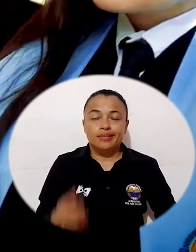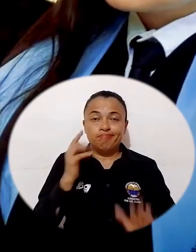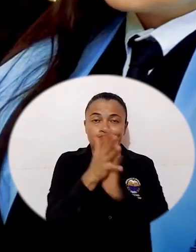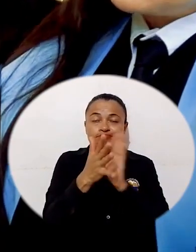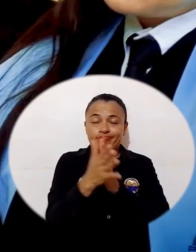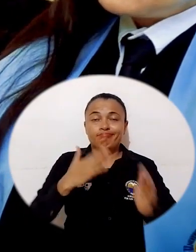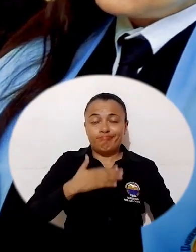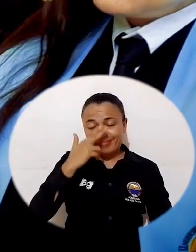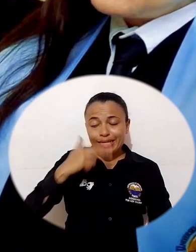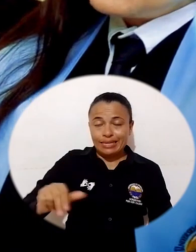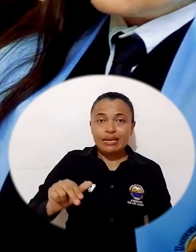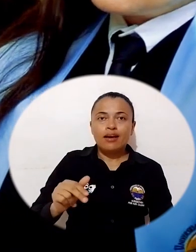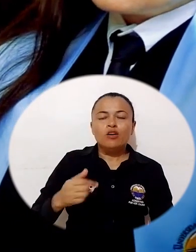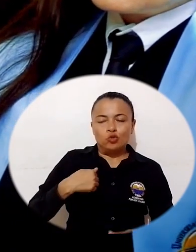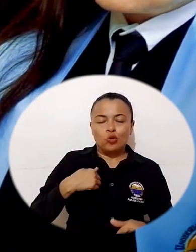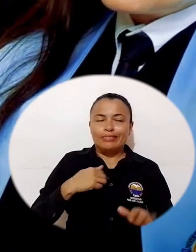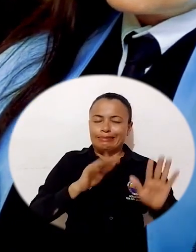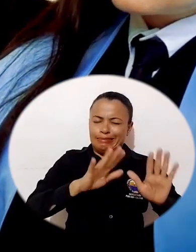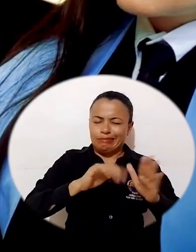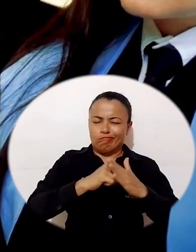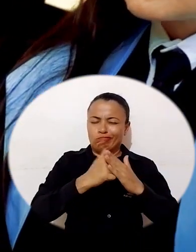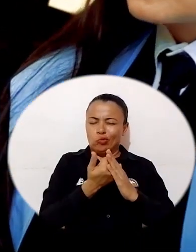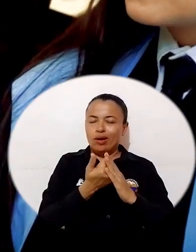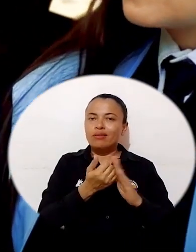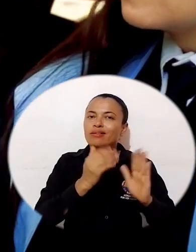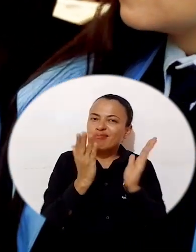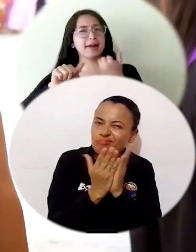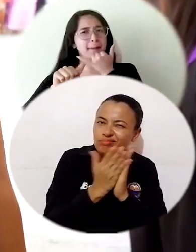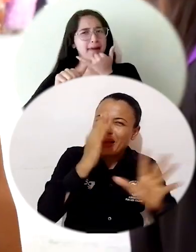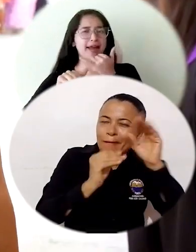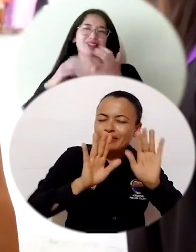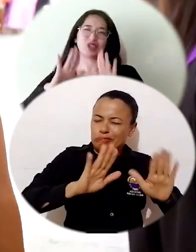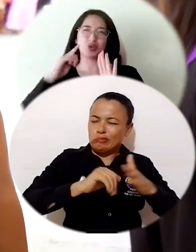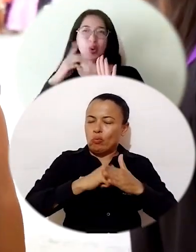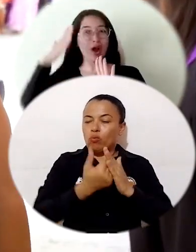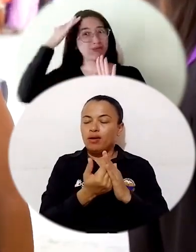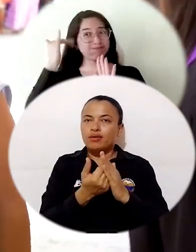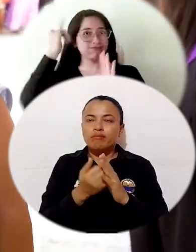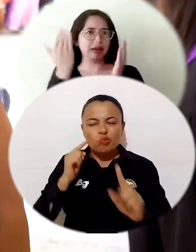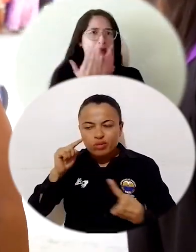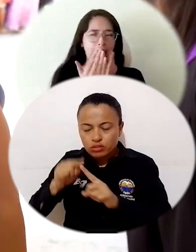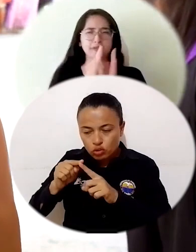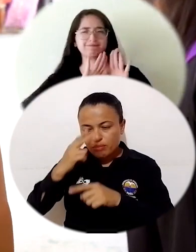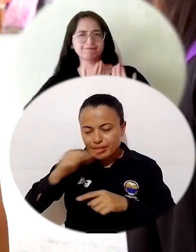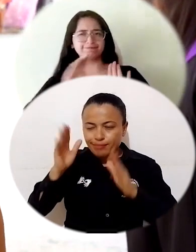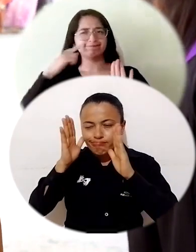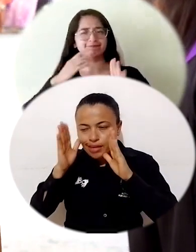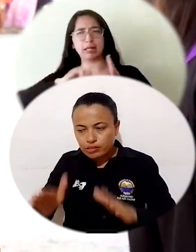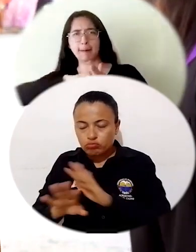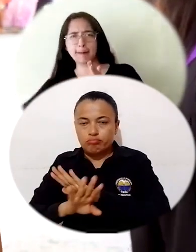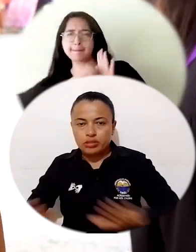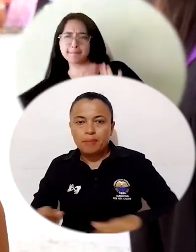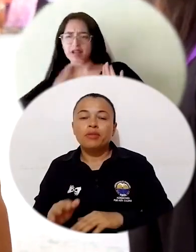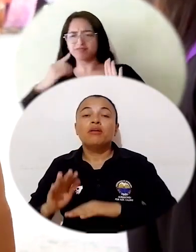Tengo a mi hija y en ese momento hice una pausa desde lo productivo y lo académico para dedicarme a